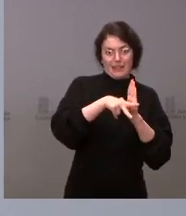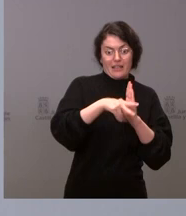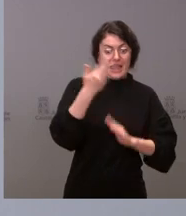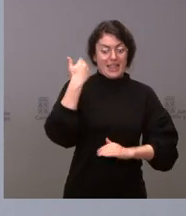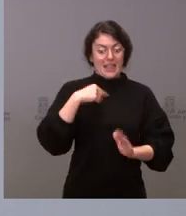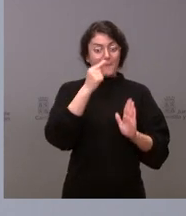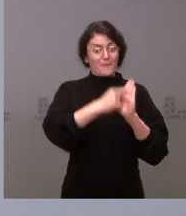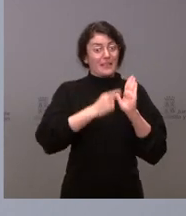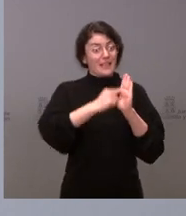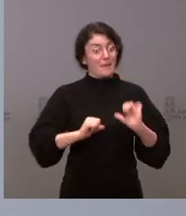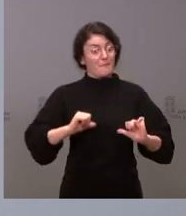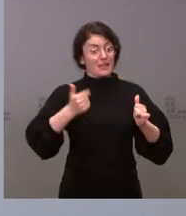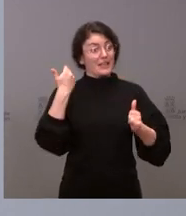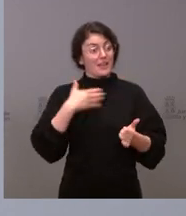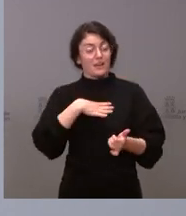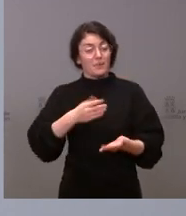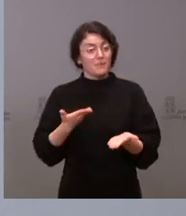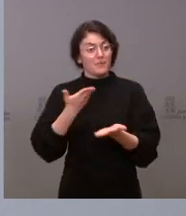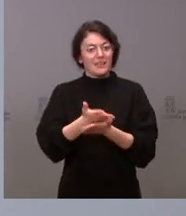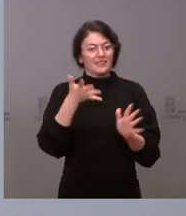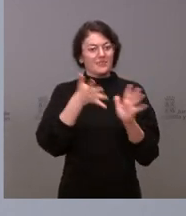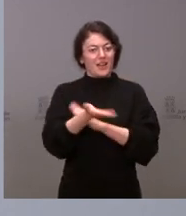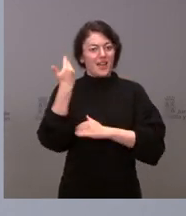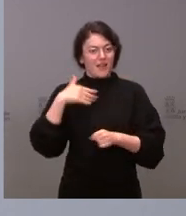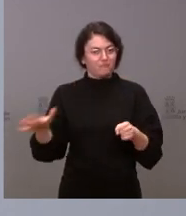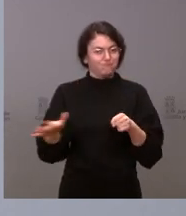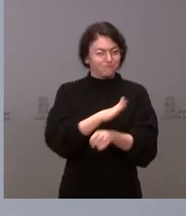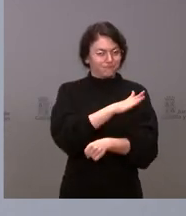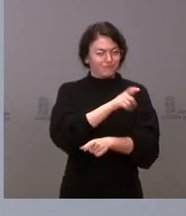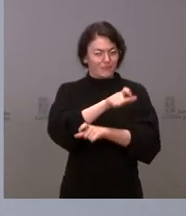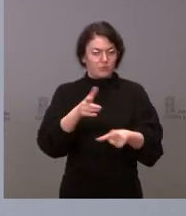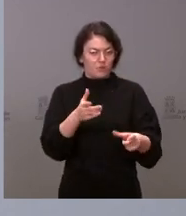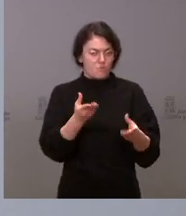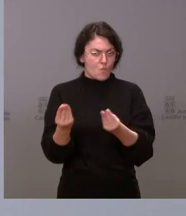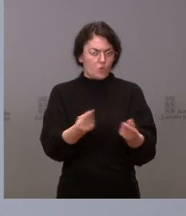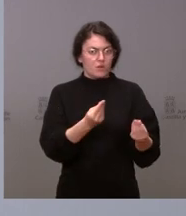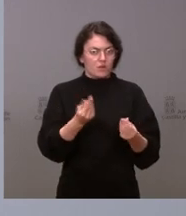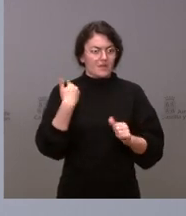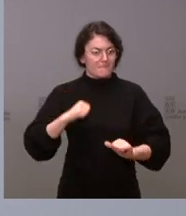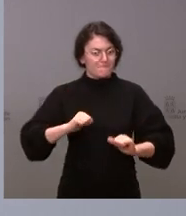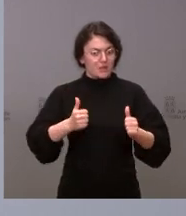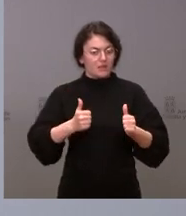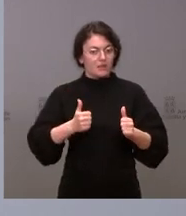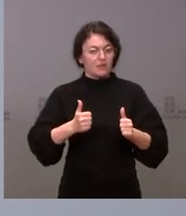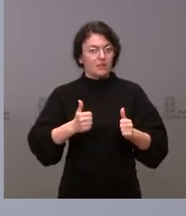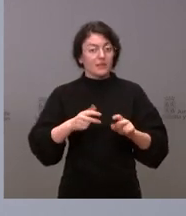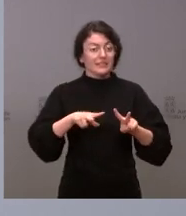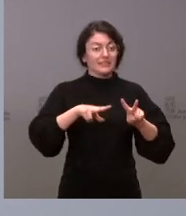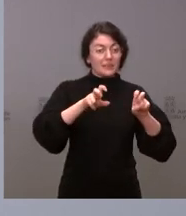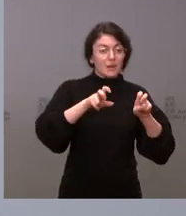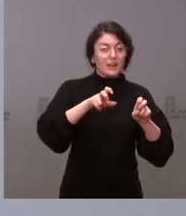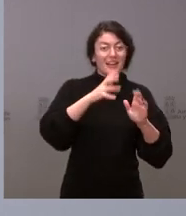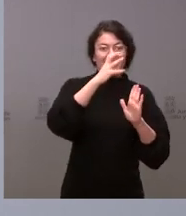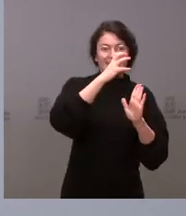y que se pueden solicitar pues llegan a muchos ciudadanos. Con carácter inmediato se van a poner las que tienen que ver con el ámbito fiscal